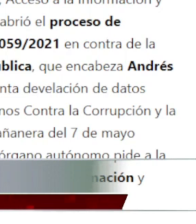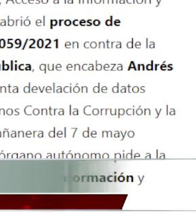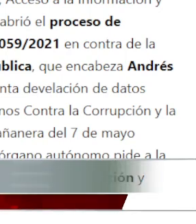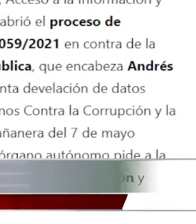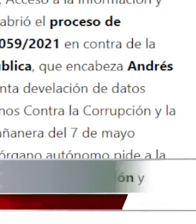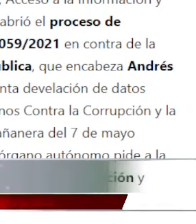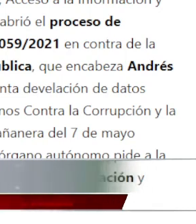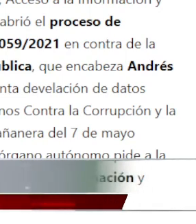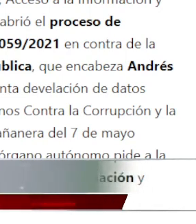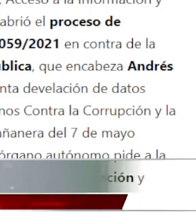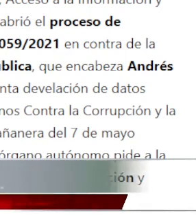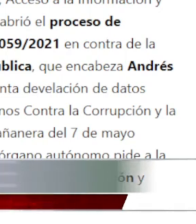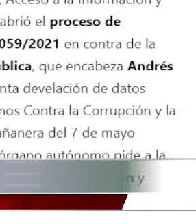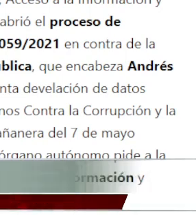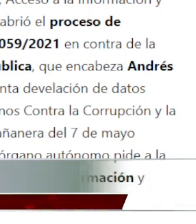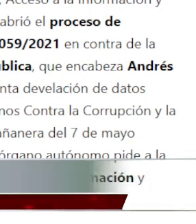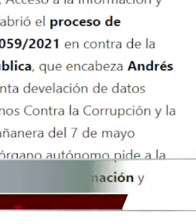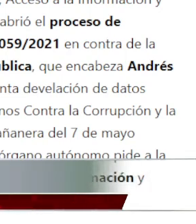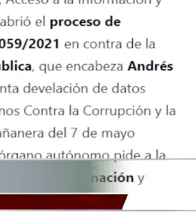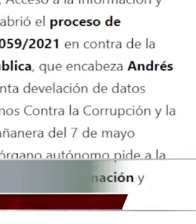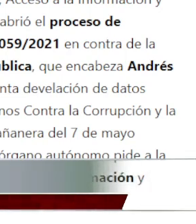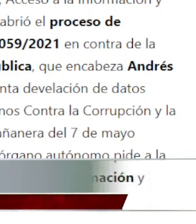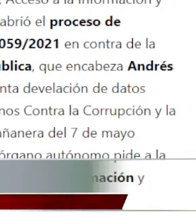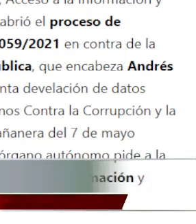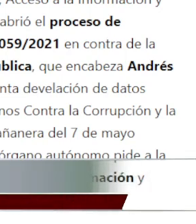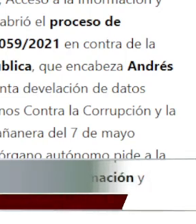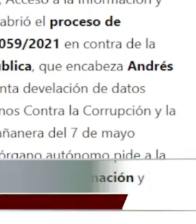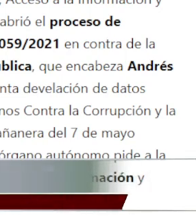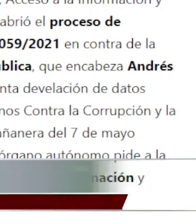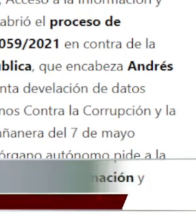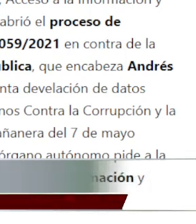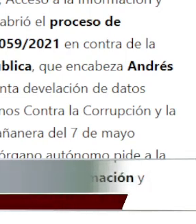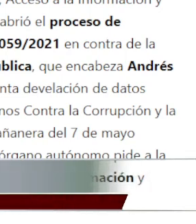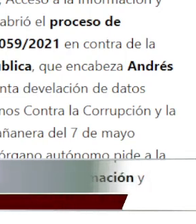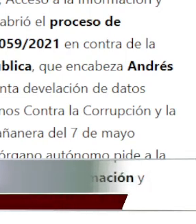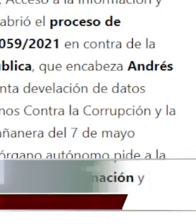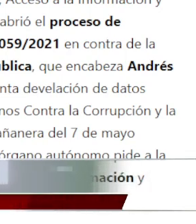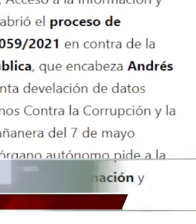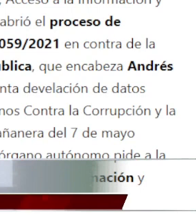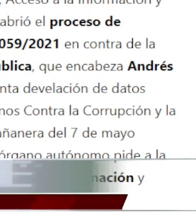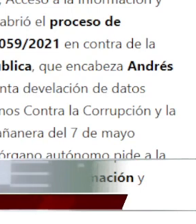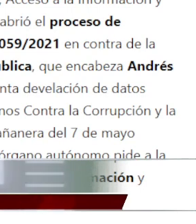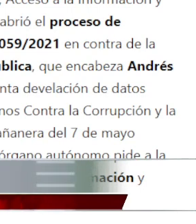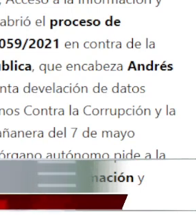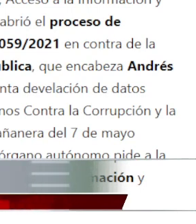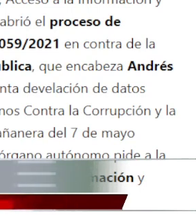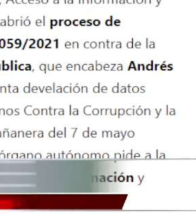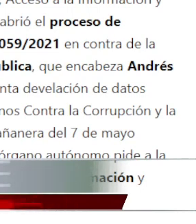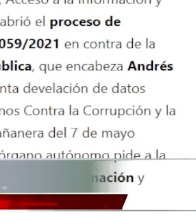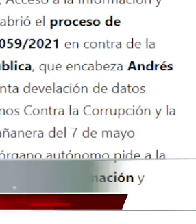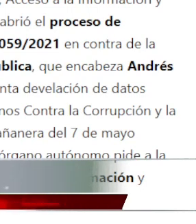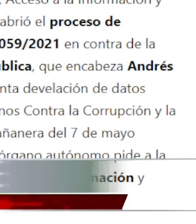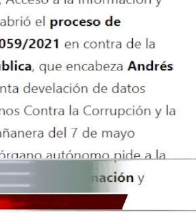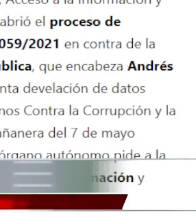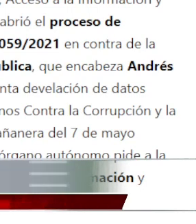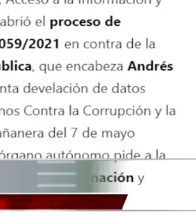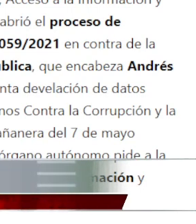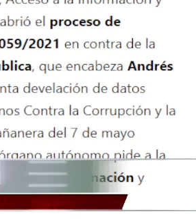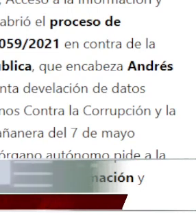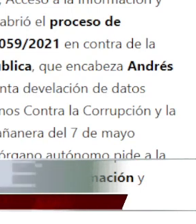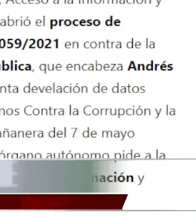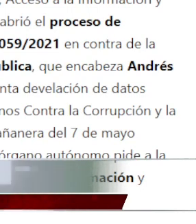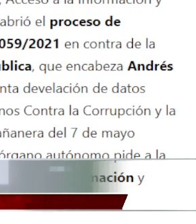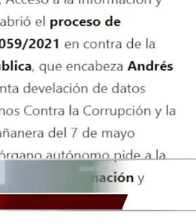de Estados Unidos que explique los términos del financiamiento de la organización civil que fundó el empresario Claudio X.